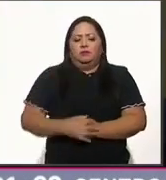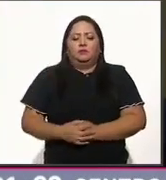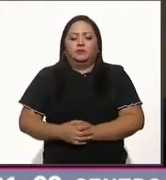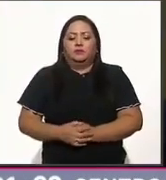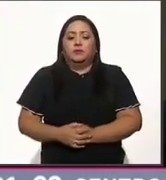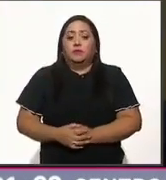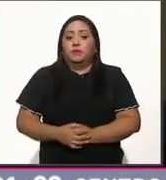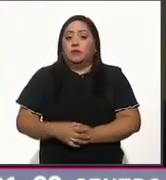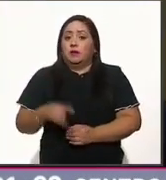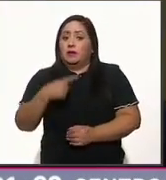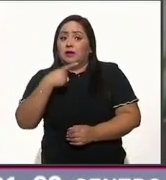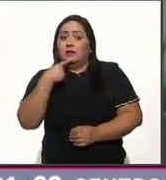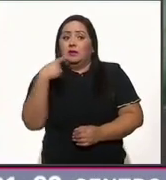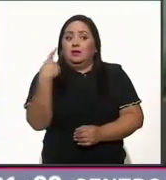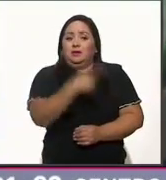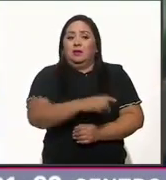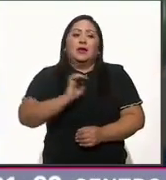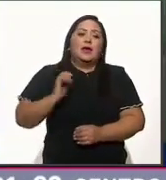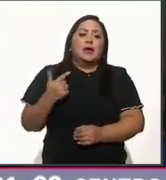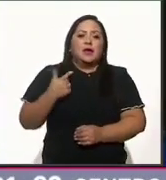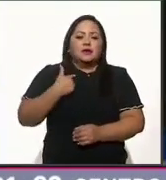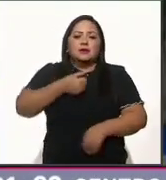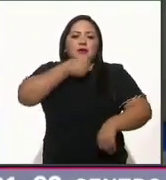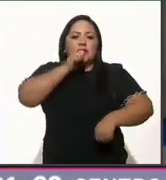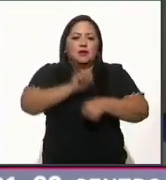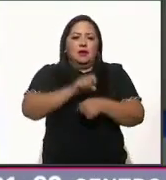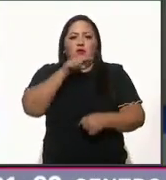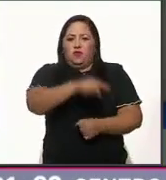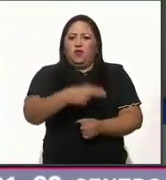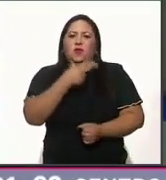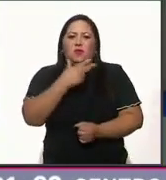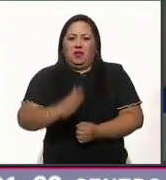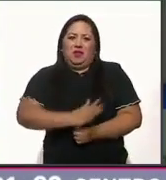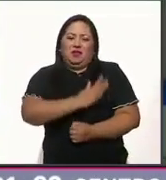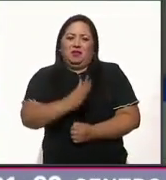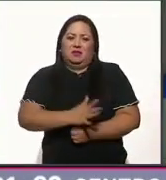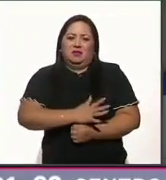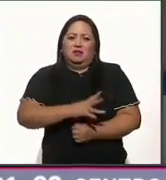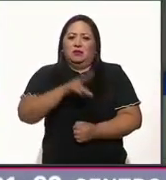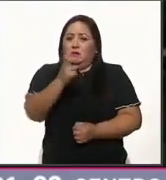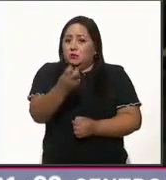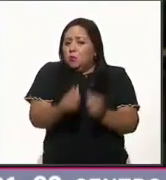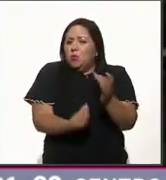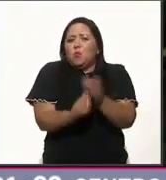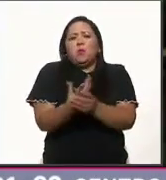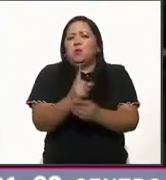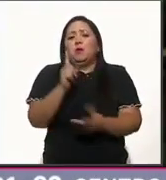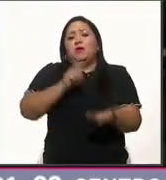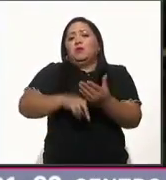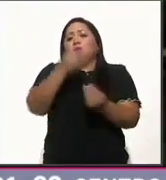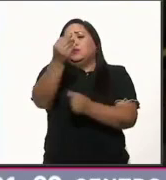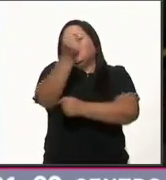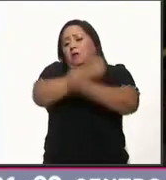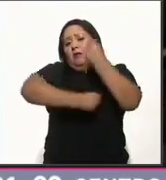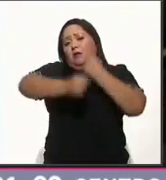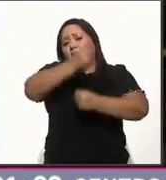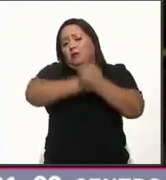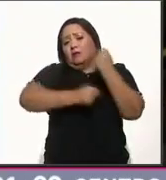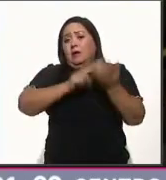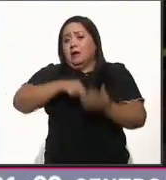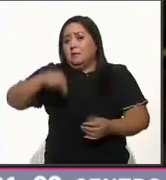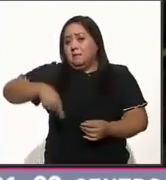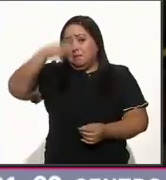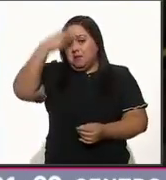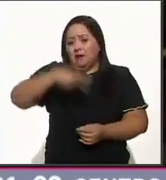Las acusaciones contra el exsecretario de Seguridad, Genaro García Luna, no son nuevas. Durante varios años en México,